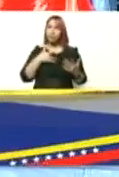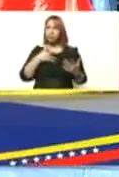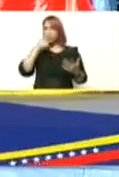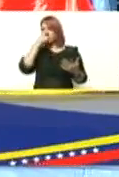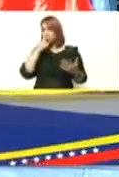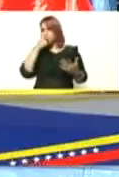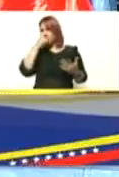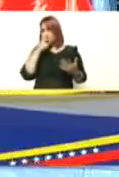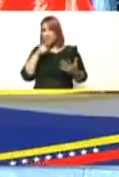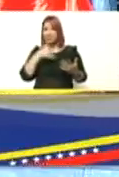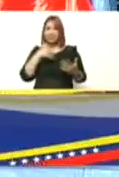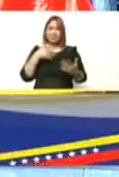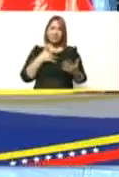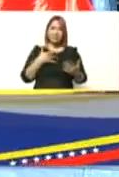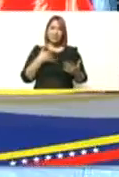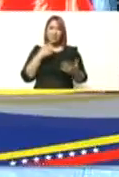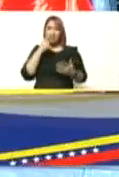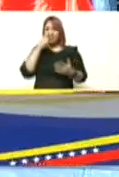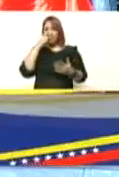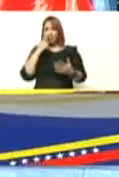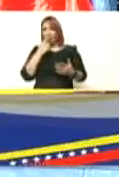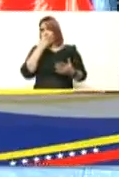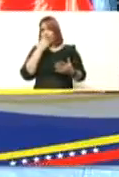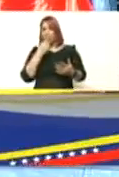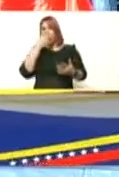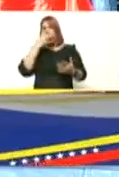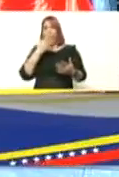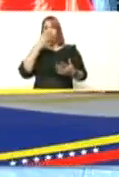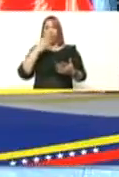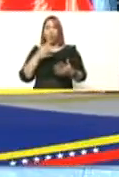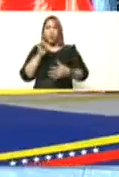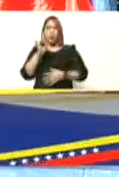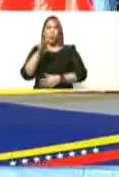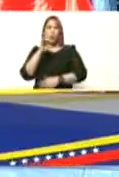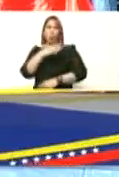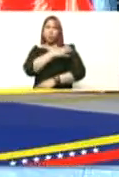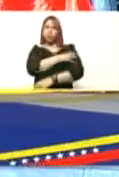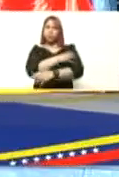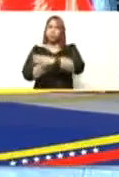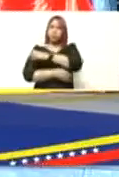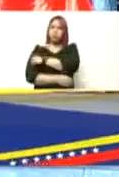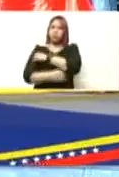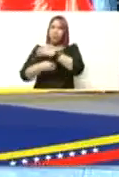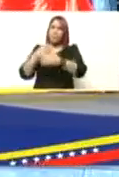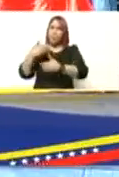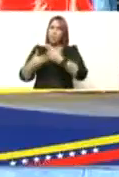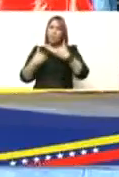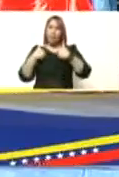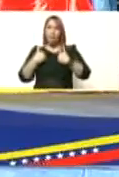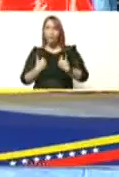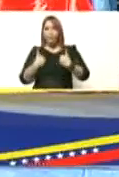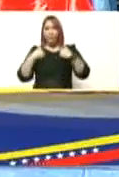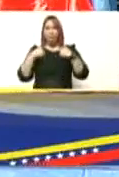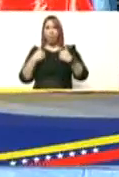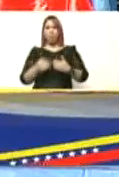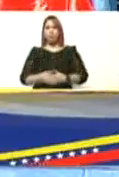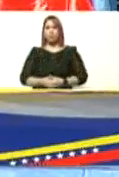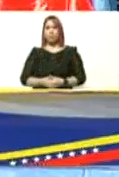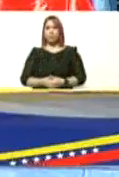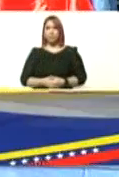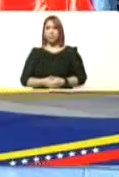gripe esa sensación de congestión nasal ese dolor muscular ese proceso de cansancio y de fatiga